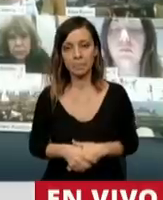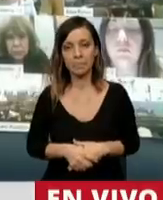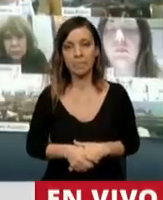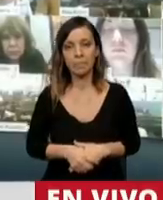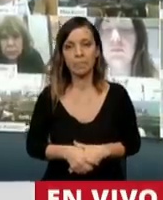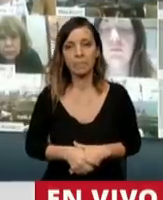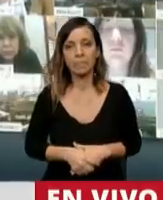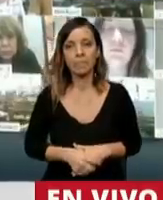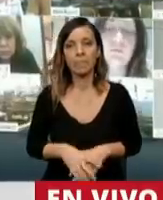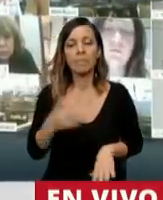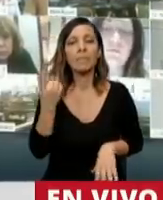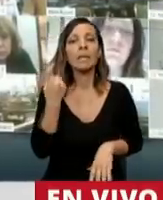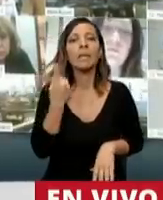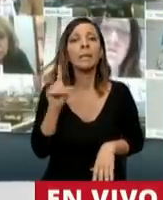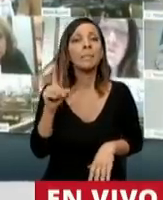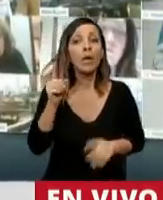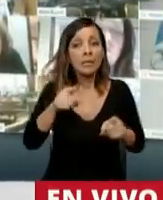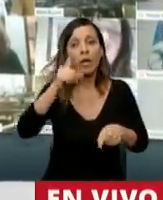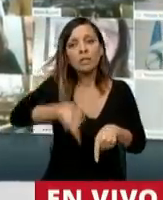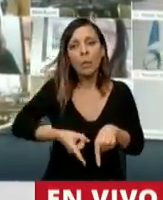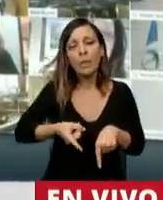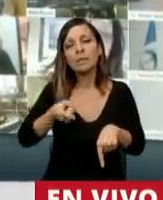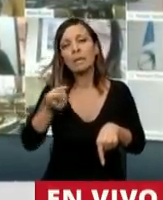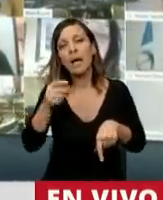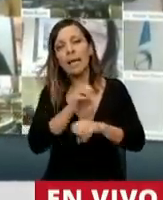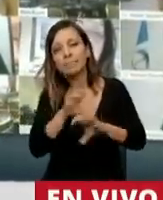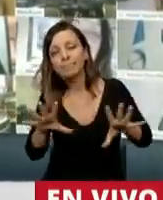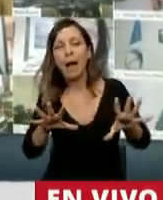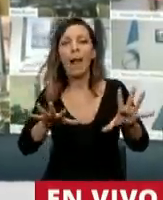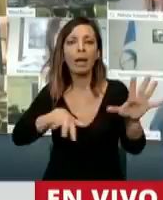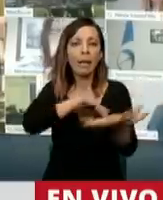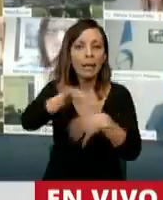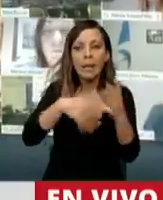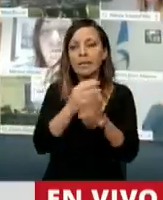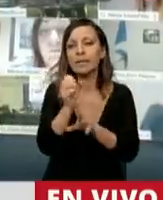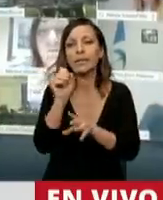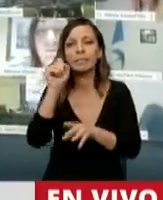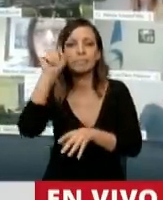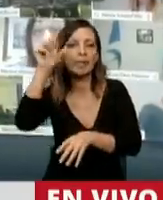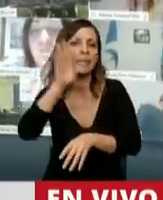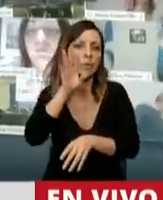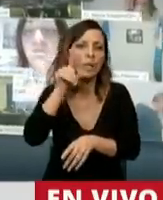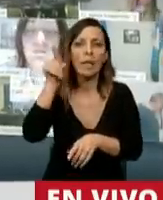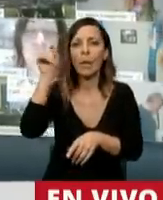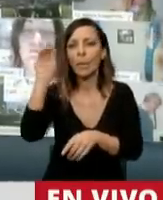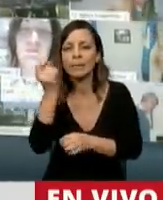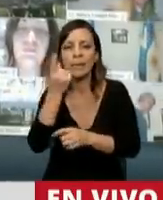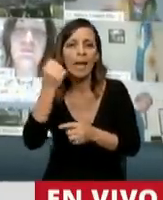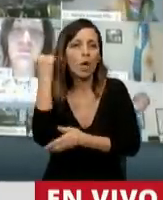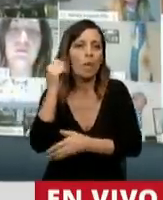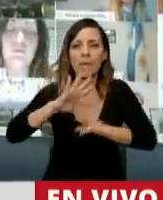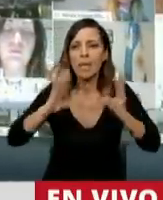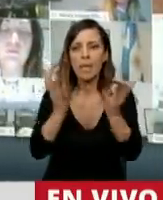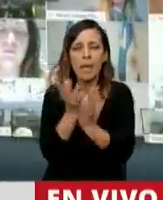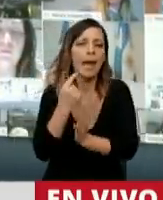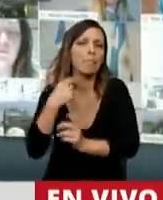Pero a todo este tipo de consecuencias económicas, los números de la caída de Estados Unidos, los de